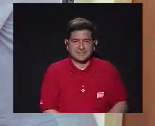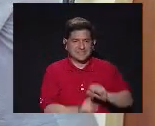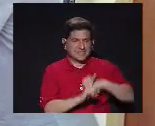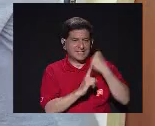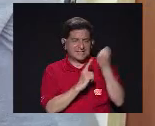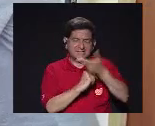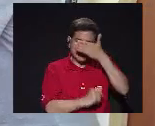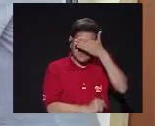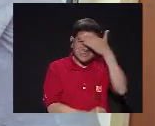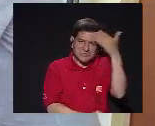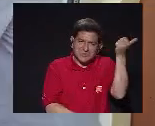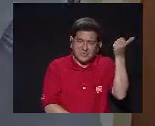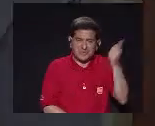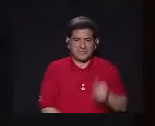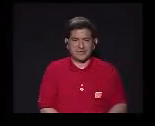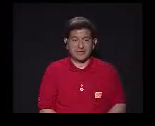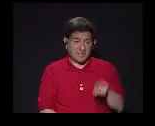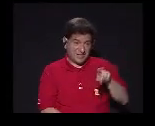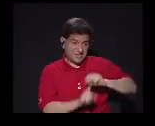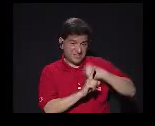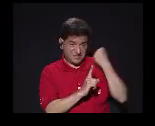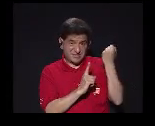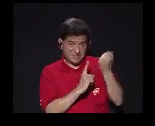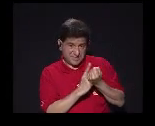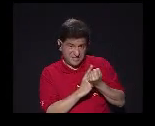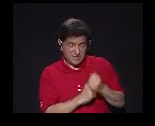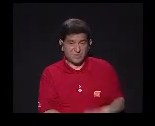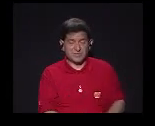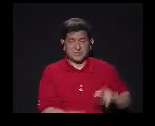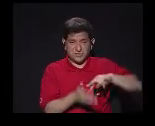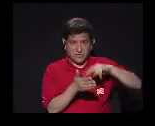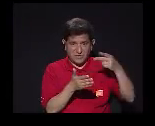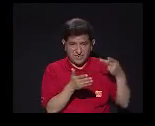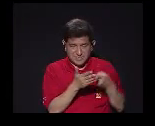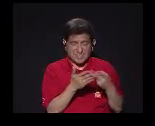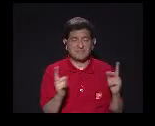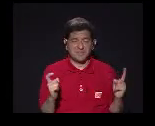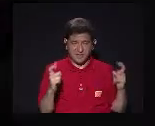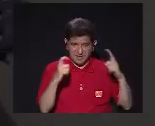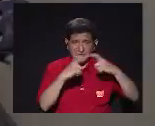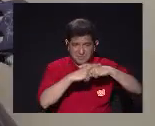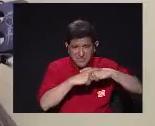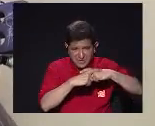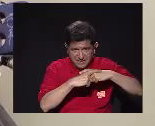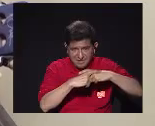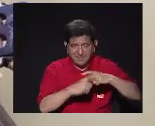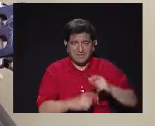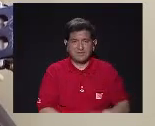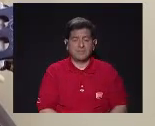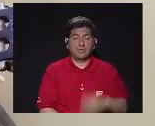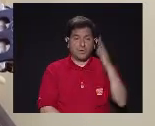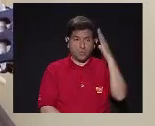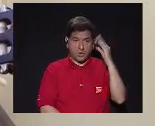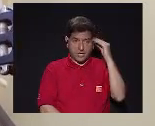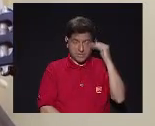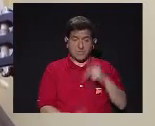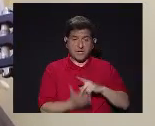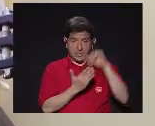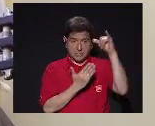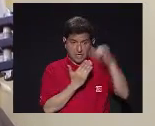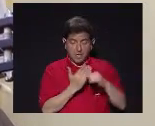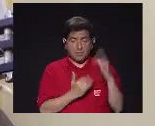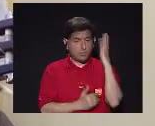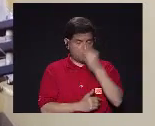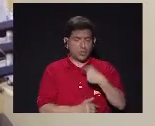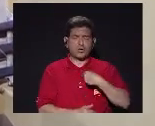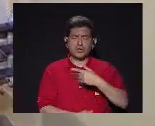En el olvido Digamos En estas situaciones En estas condiciones De vida Complejas Y es una experiencia